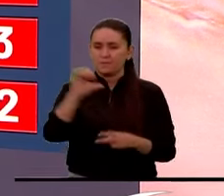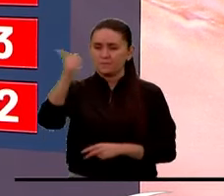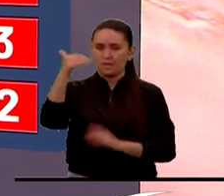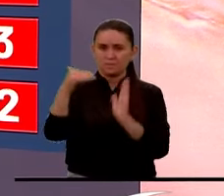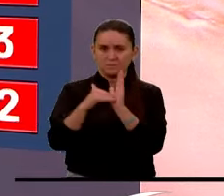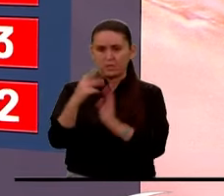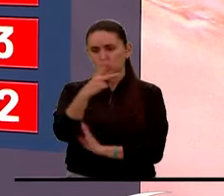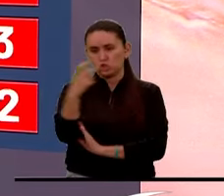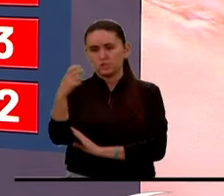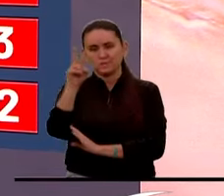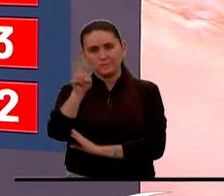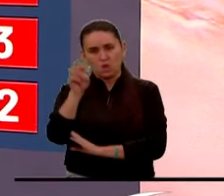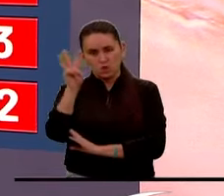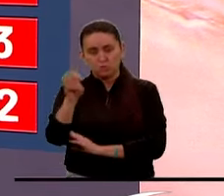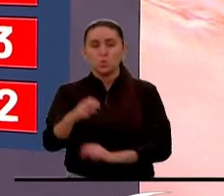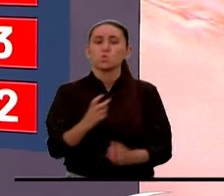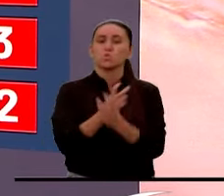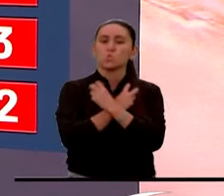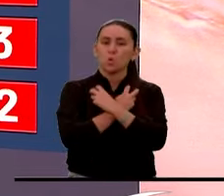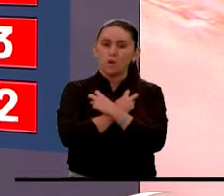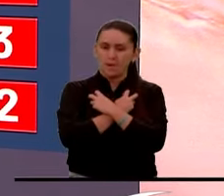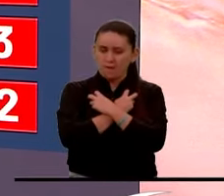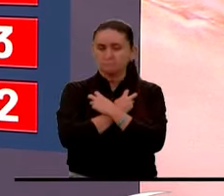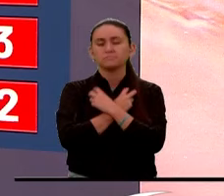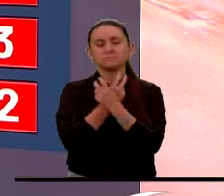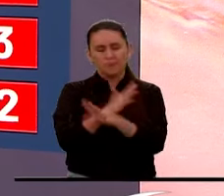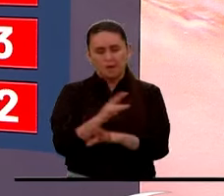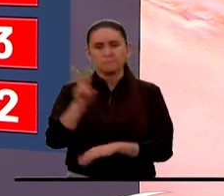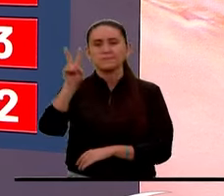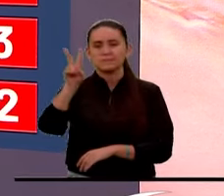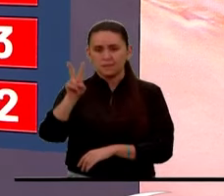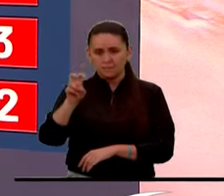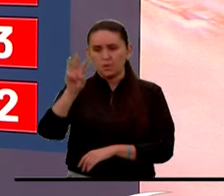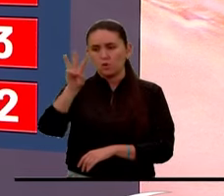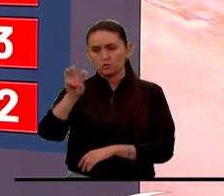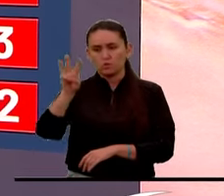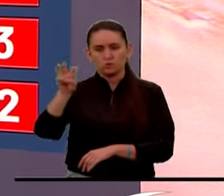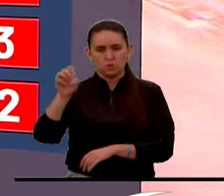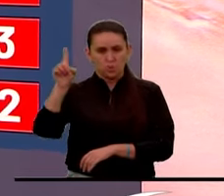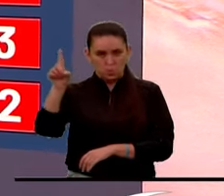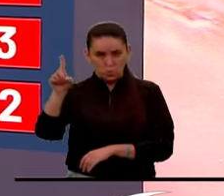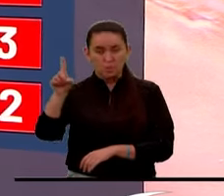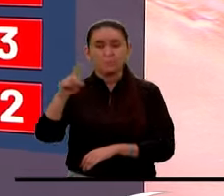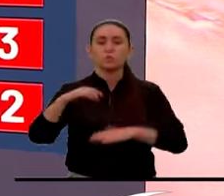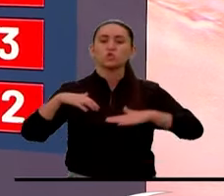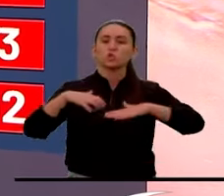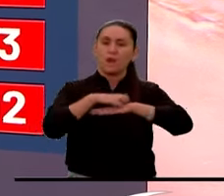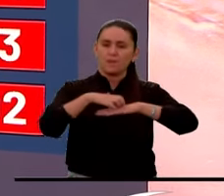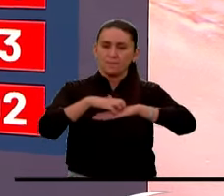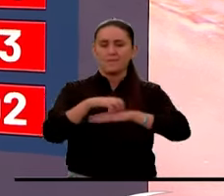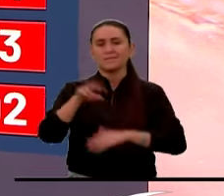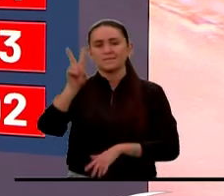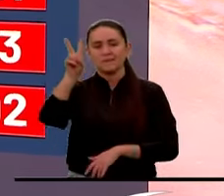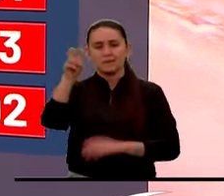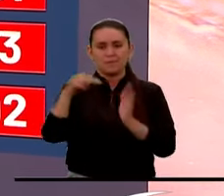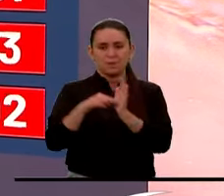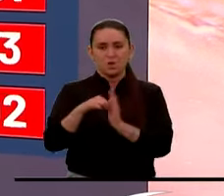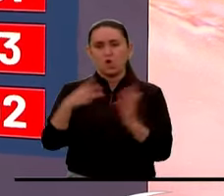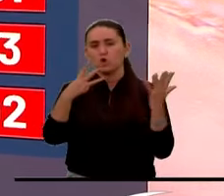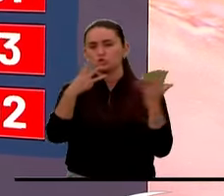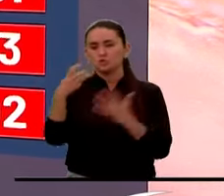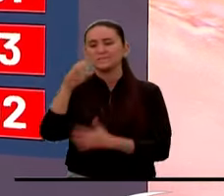.278. Huila ha notificado 7.881 casos, mientras que Tolima tiene 7